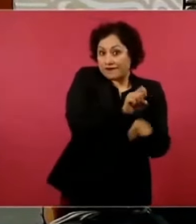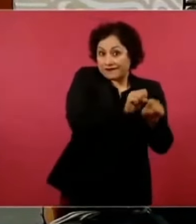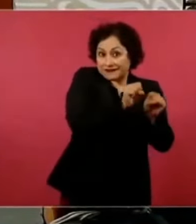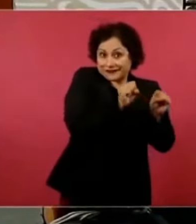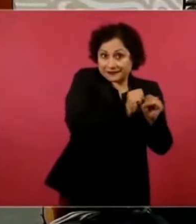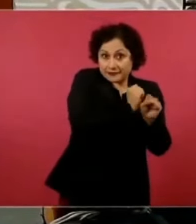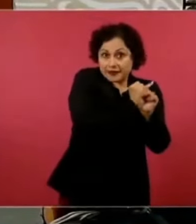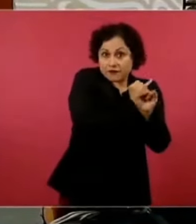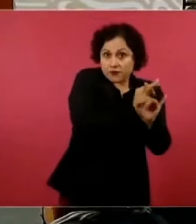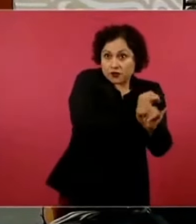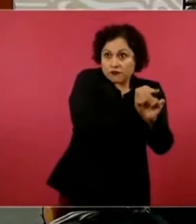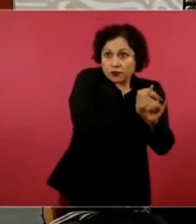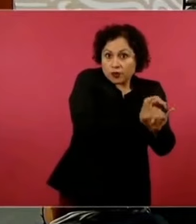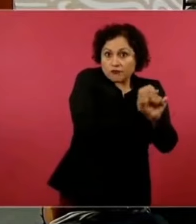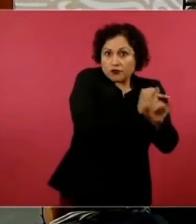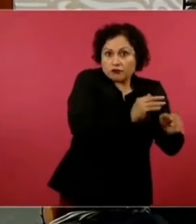al gobierno.